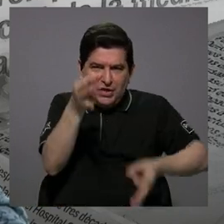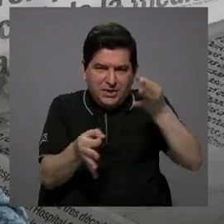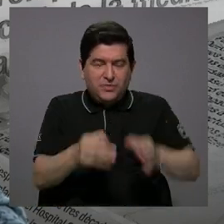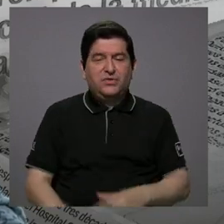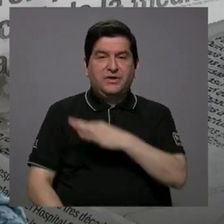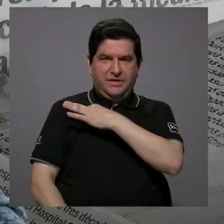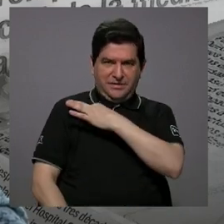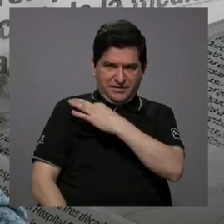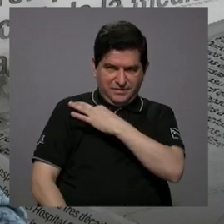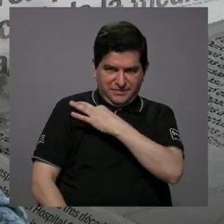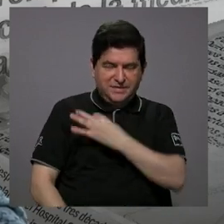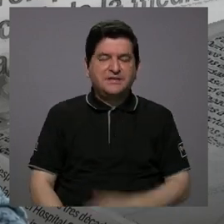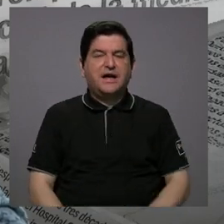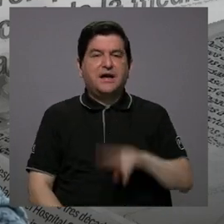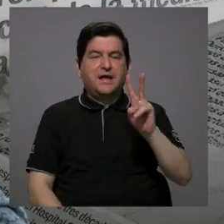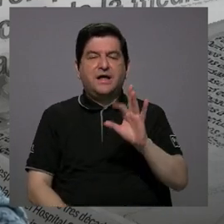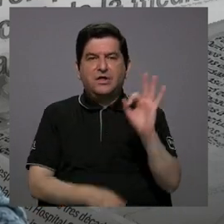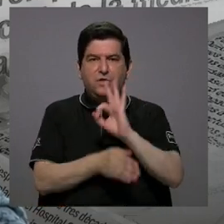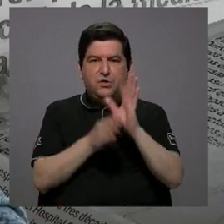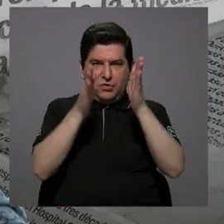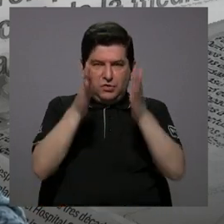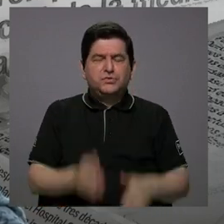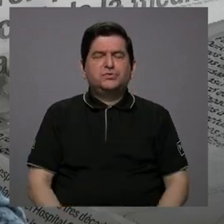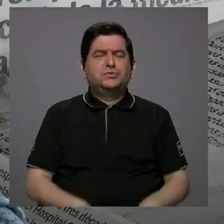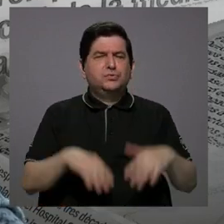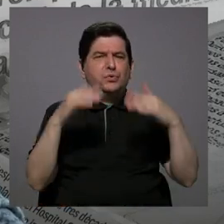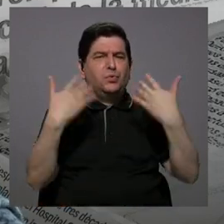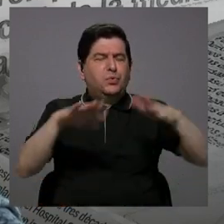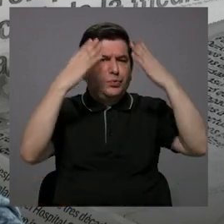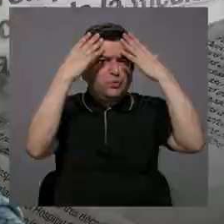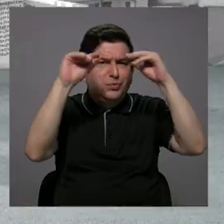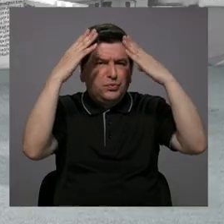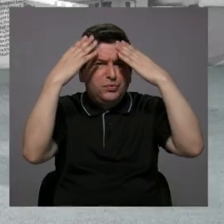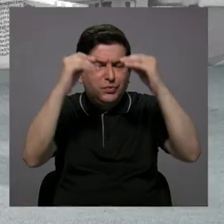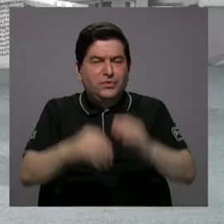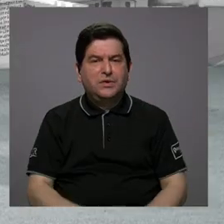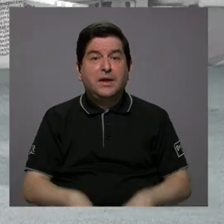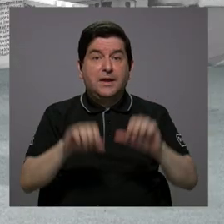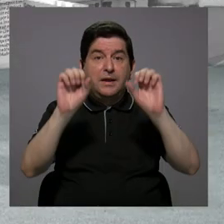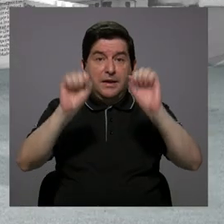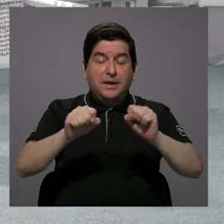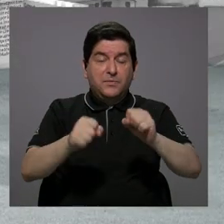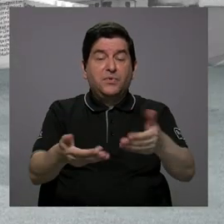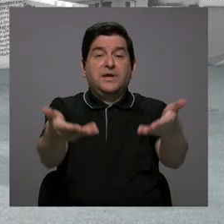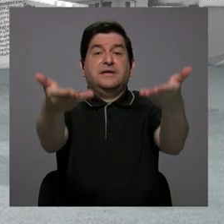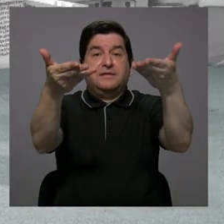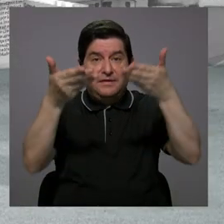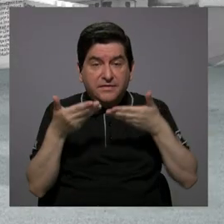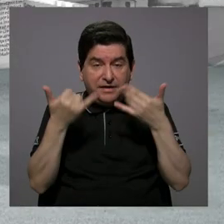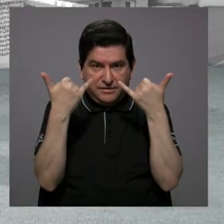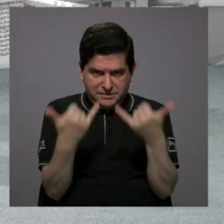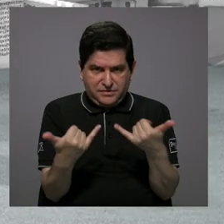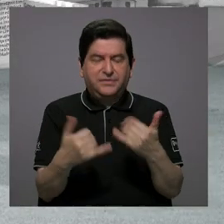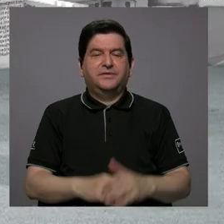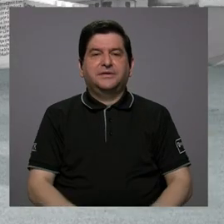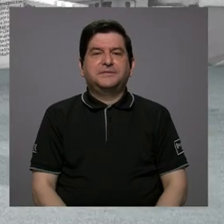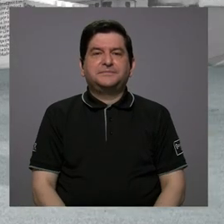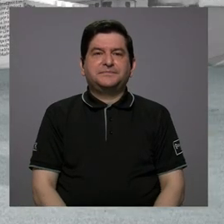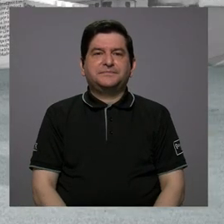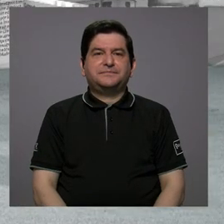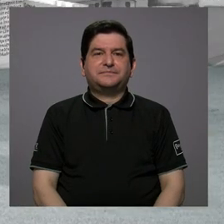a dos funcionarios con mucha información que nos va a brindar en esta oportunidad.